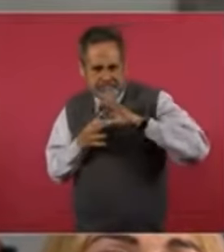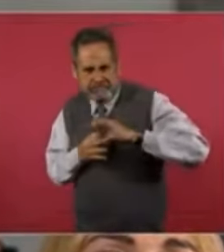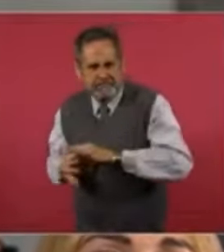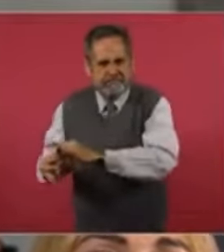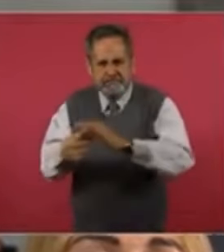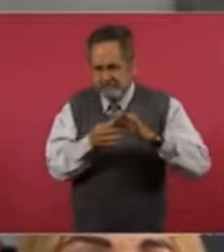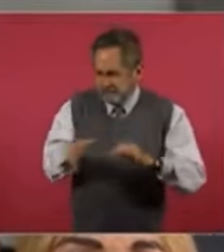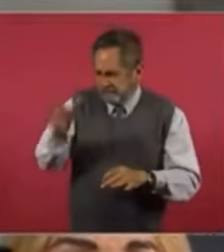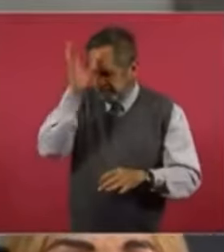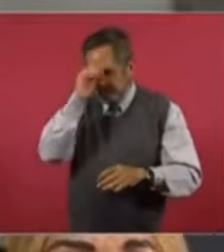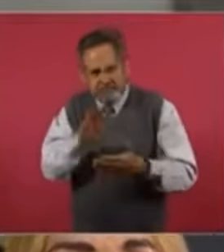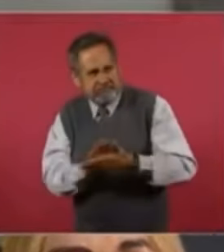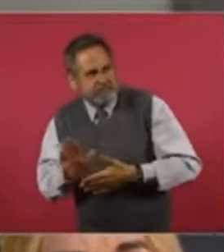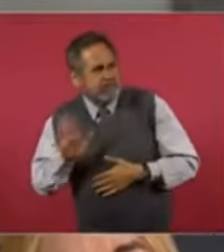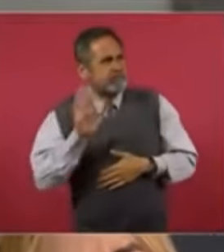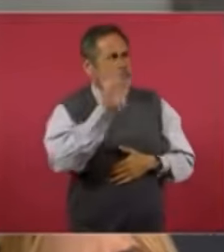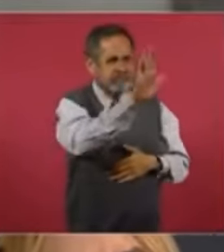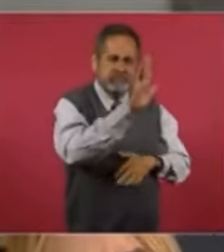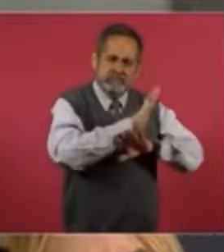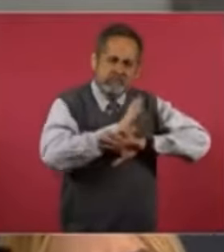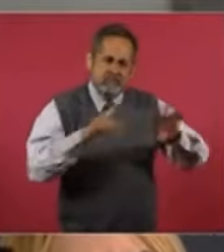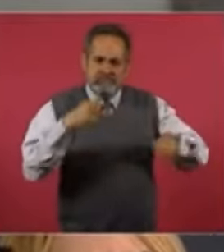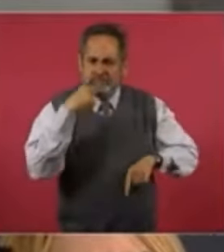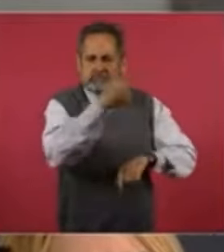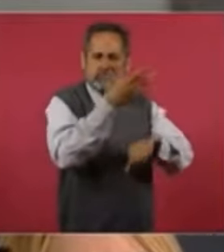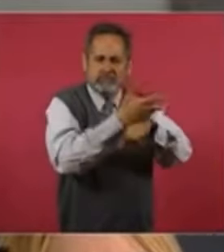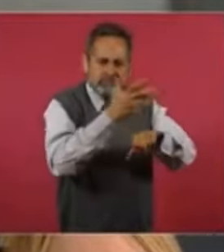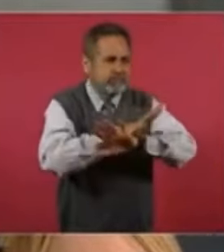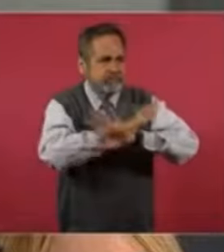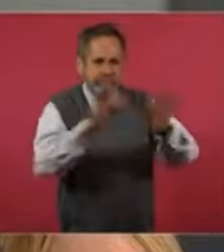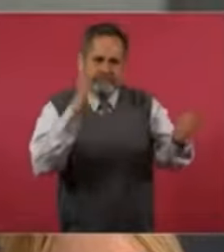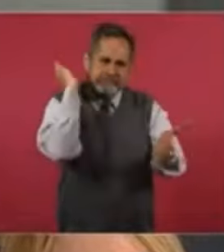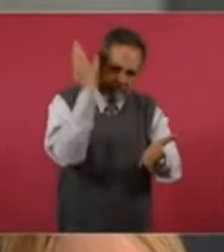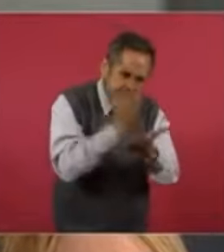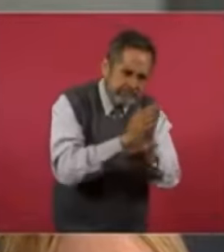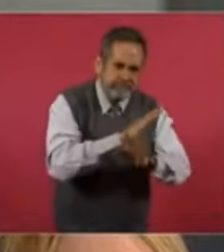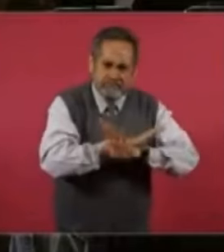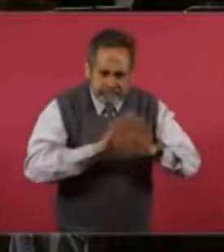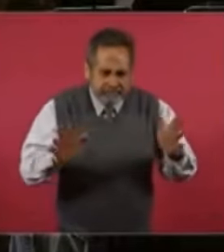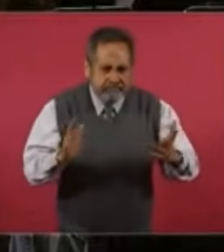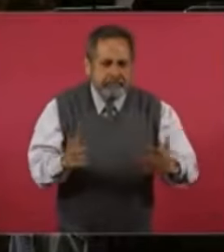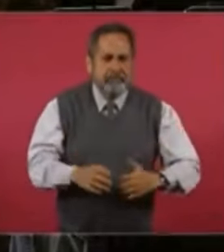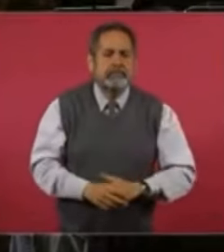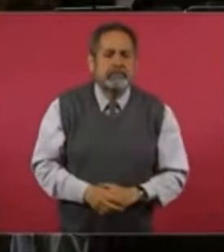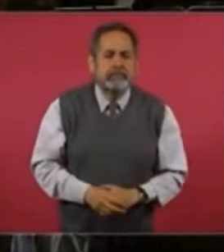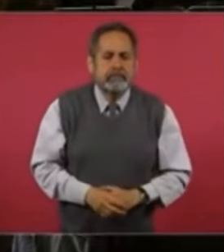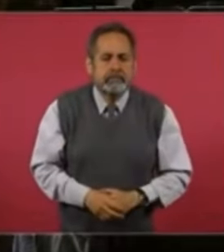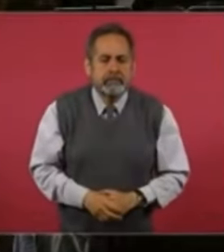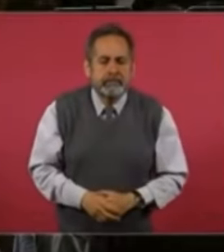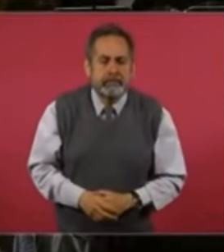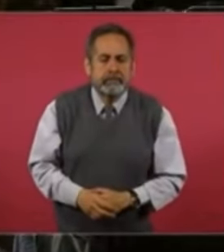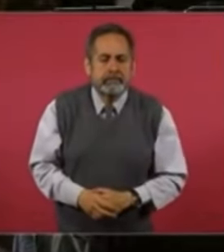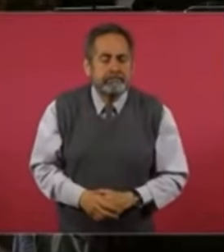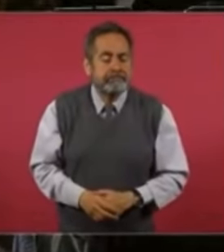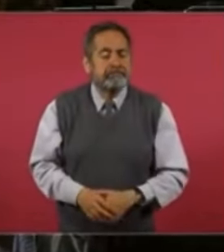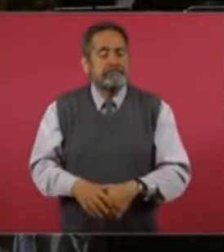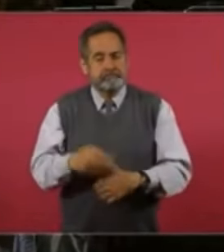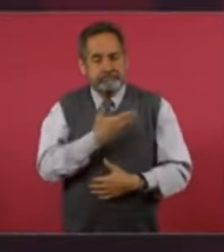instrumento continental para decirle a Estados Unidos, ¿ya basta de bloqueo? Pues cada año